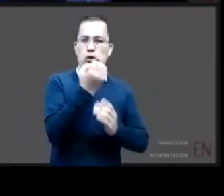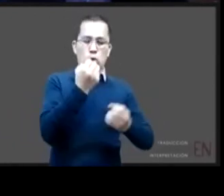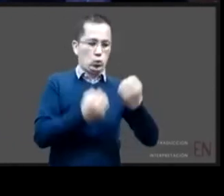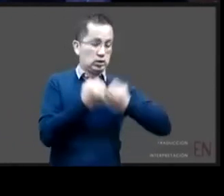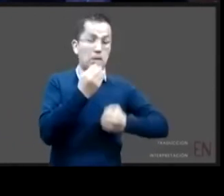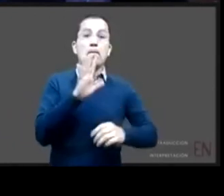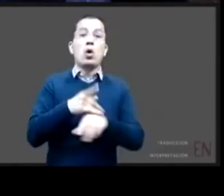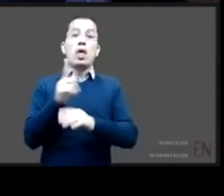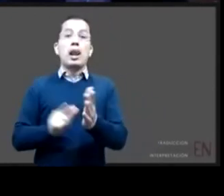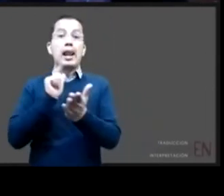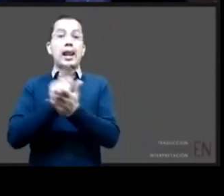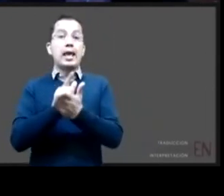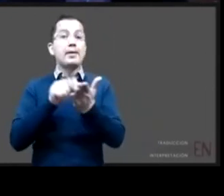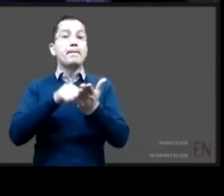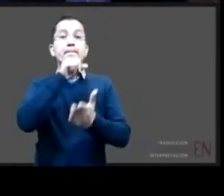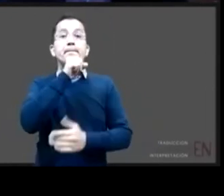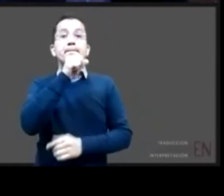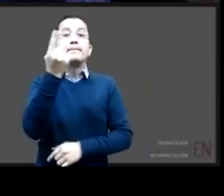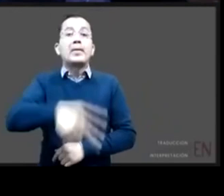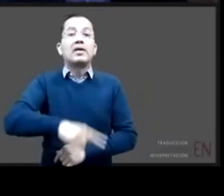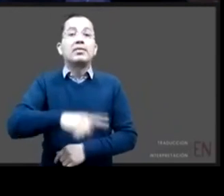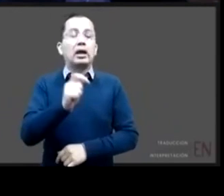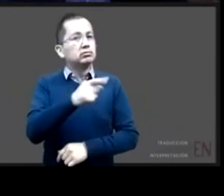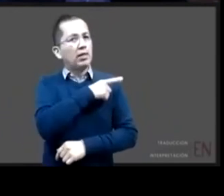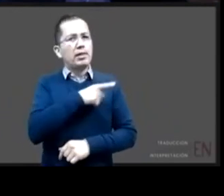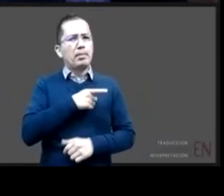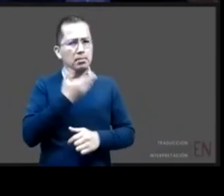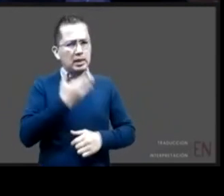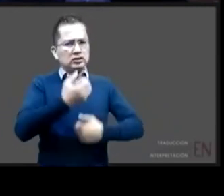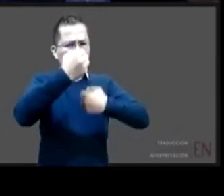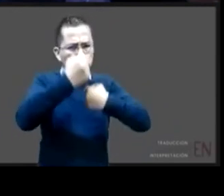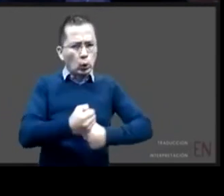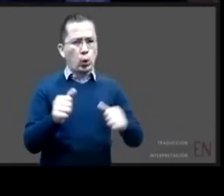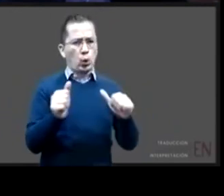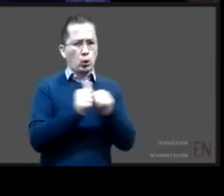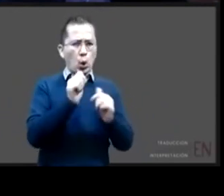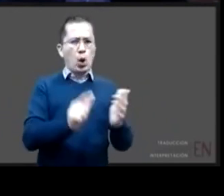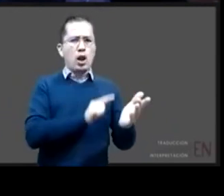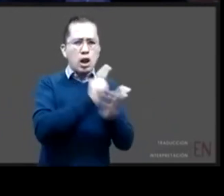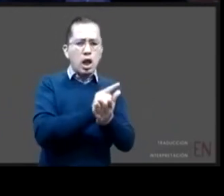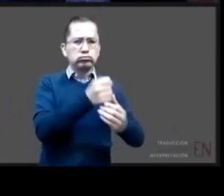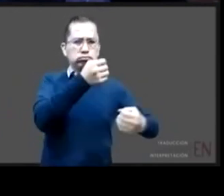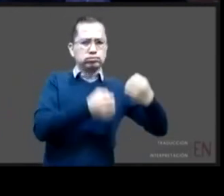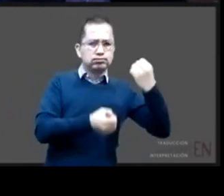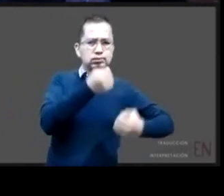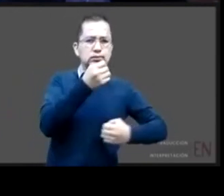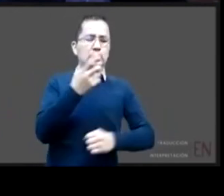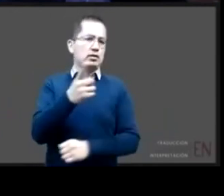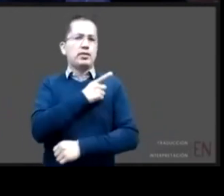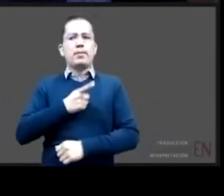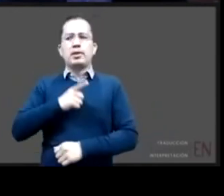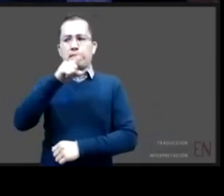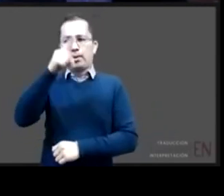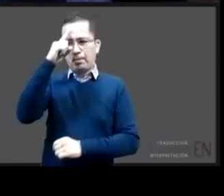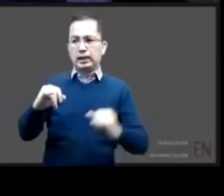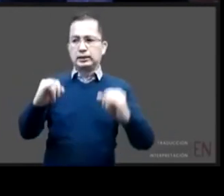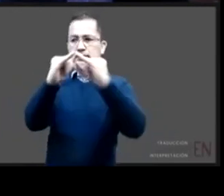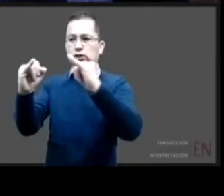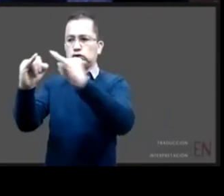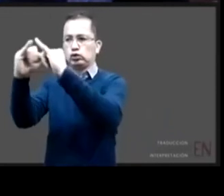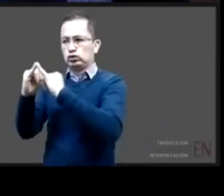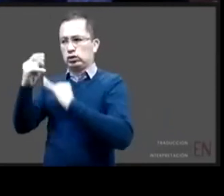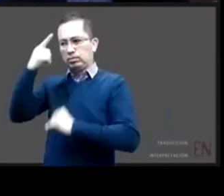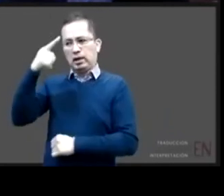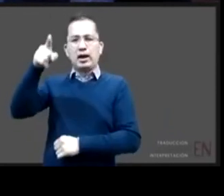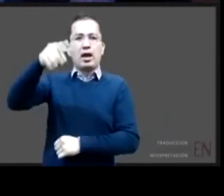y ese y ese andamiaje que estamos creando entre instituciones y poderes tiene que ir enlazado a los poderes judiciales lo cual implicaría también